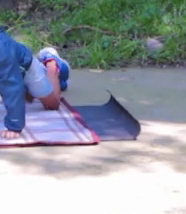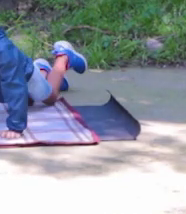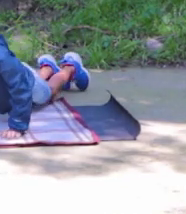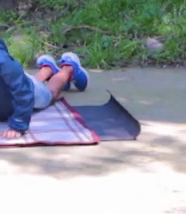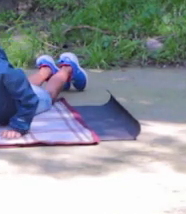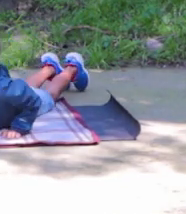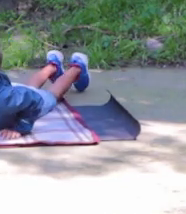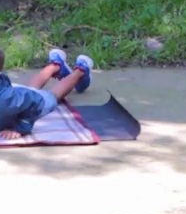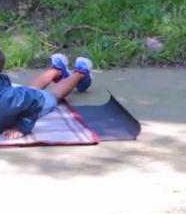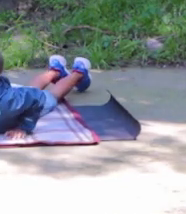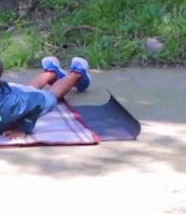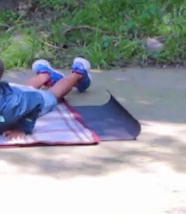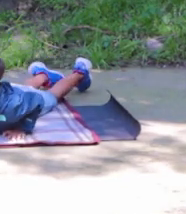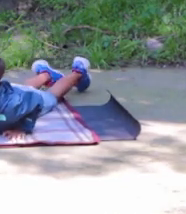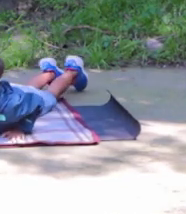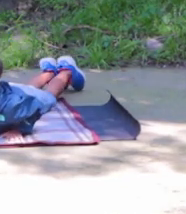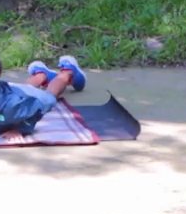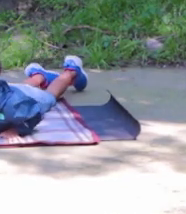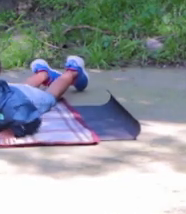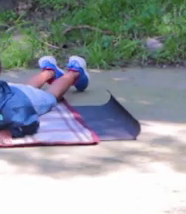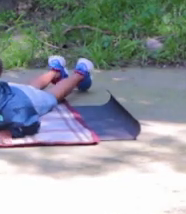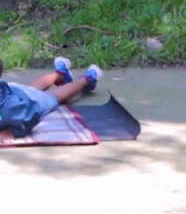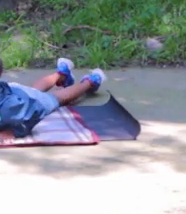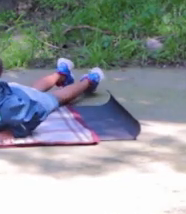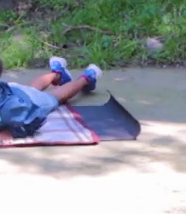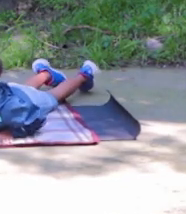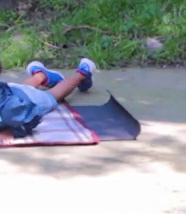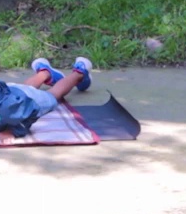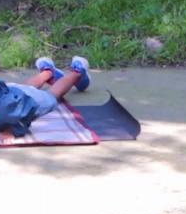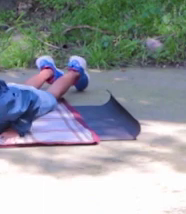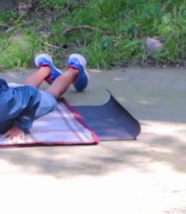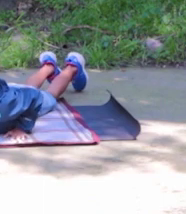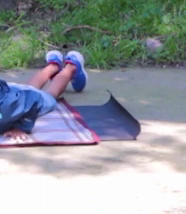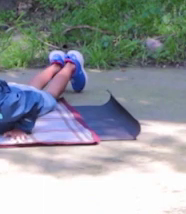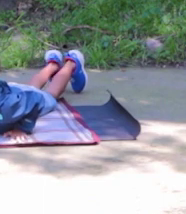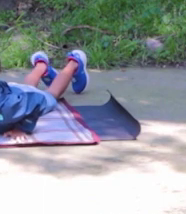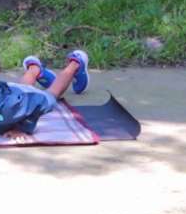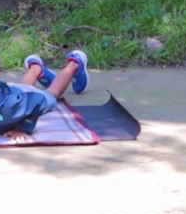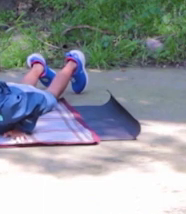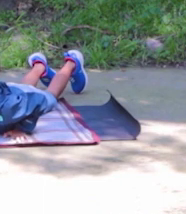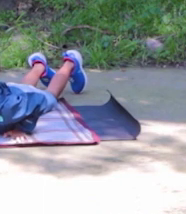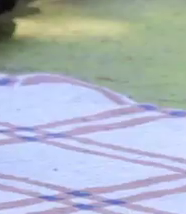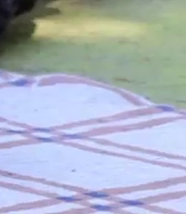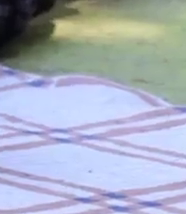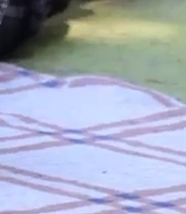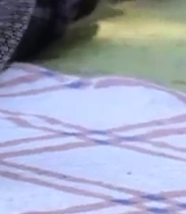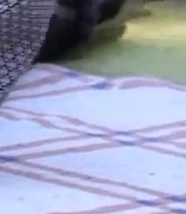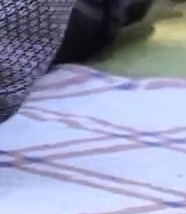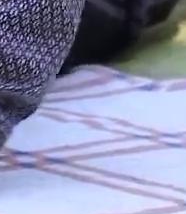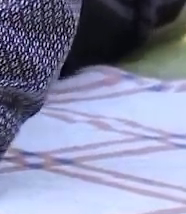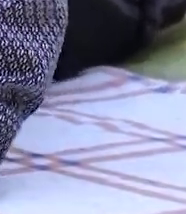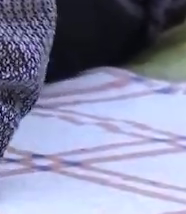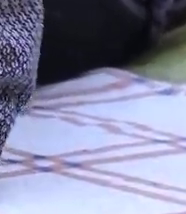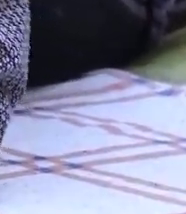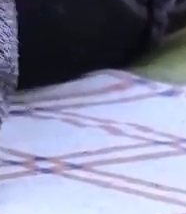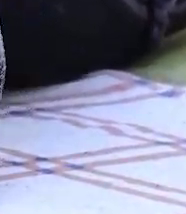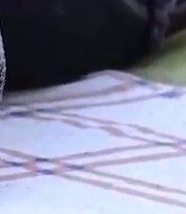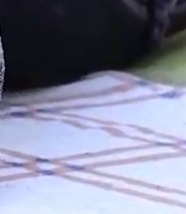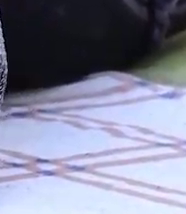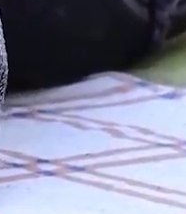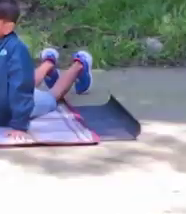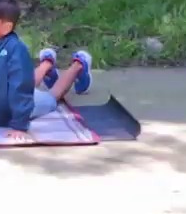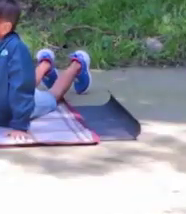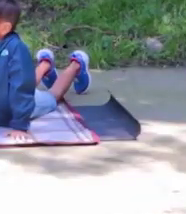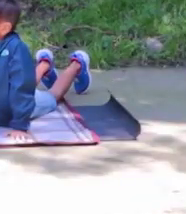Vamos a poner nuestras manos en la forma lateral. Y lo único que vamos a hacer es levantar la